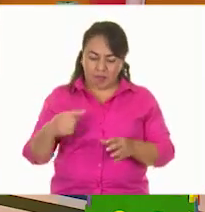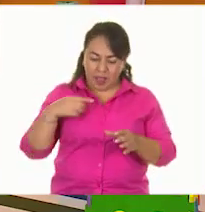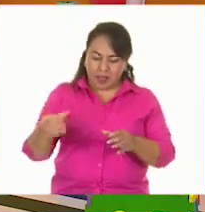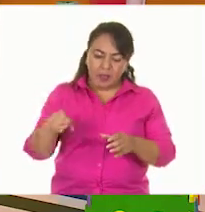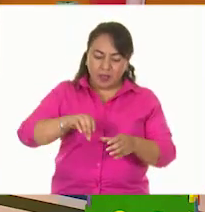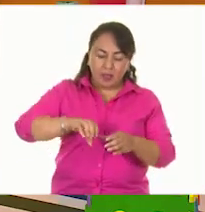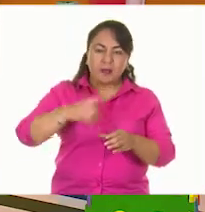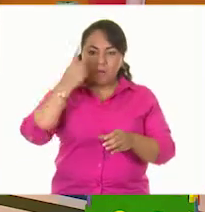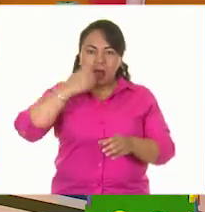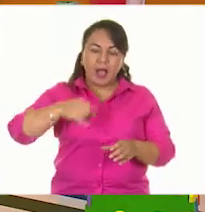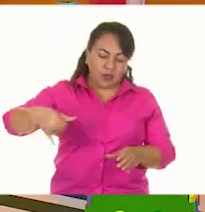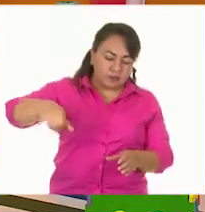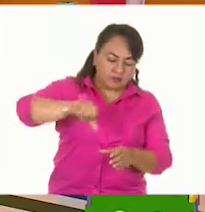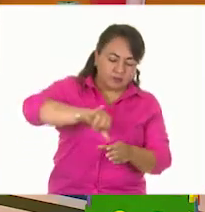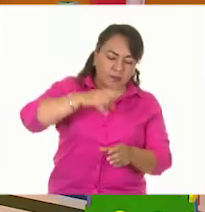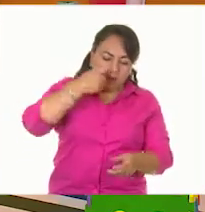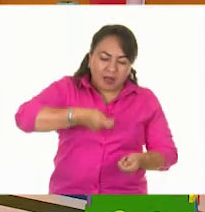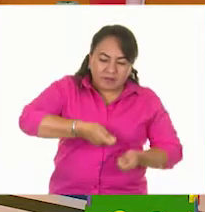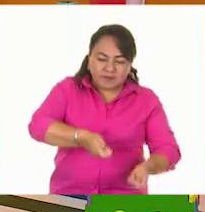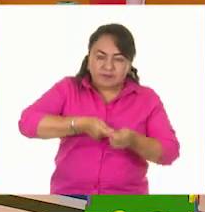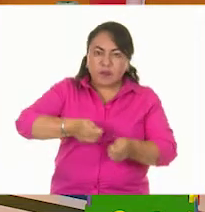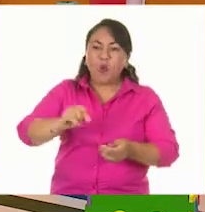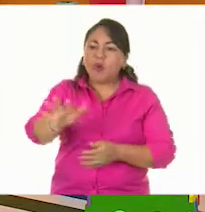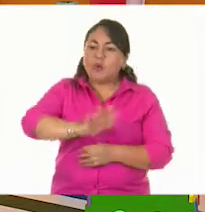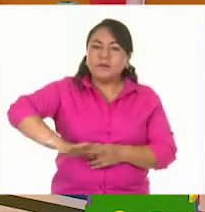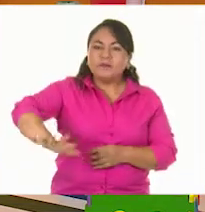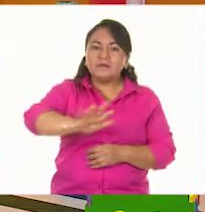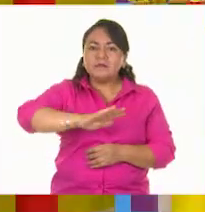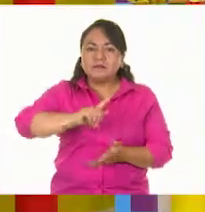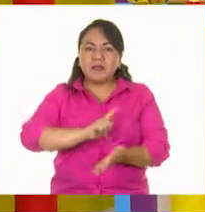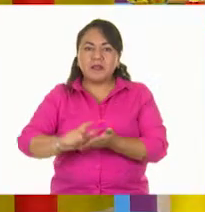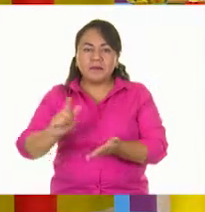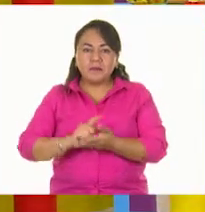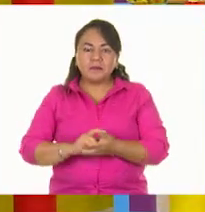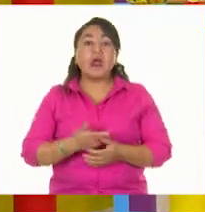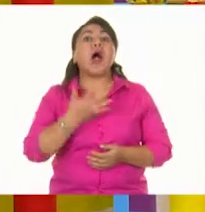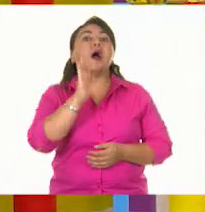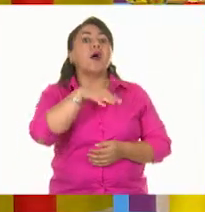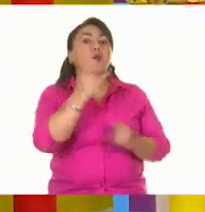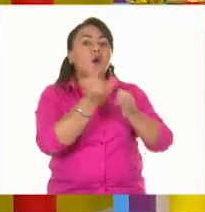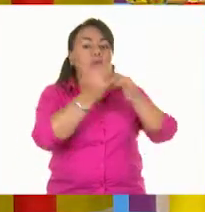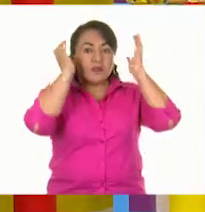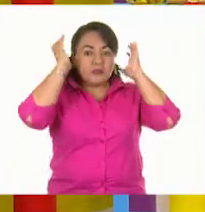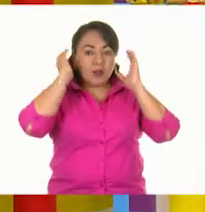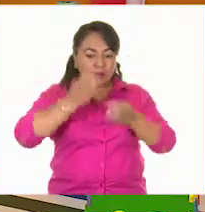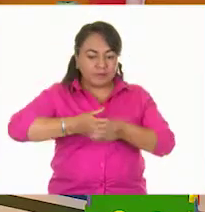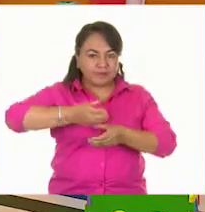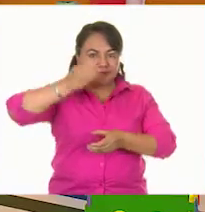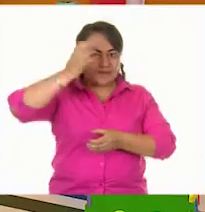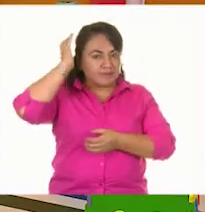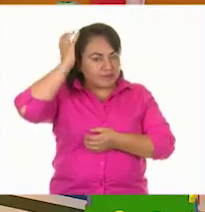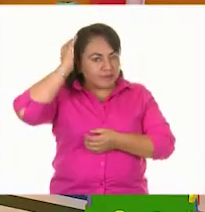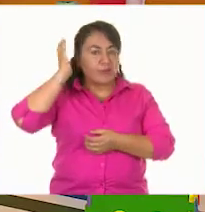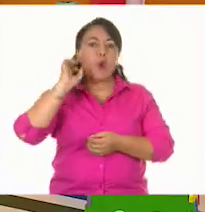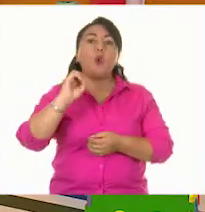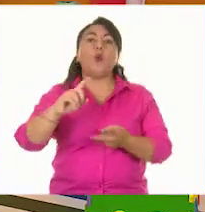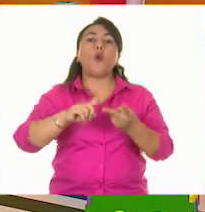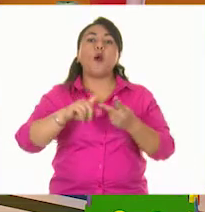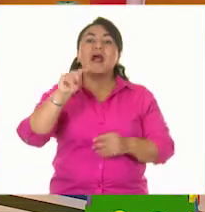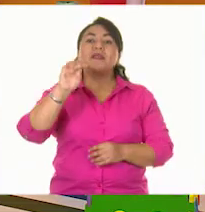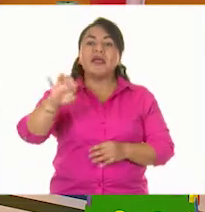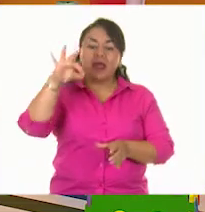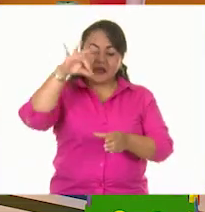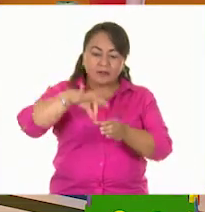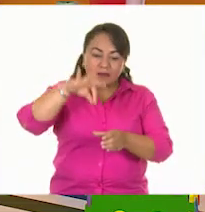que tengan para limpiar algo de su casa. Ah, profe Dani, también puede ser el shampoo. También el shampoo o el té o el café que